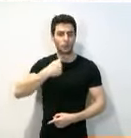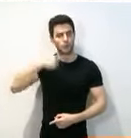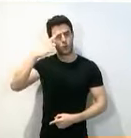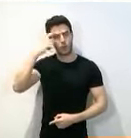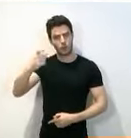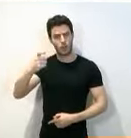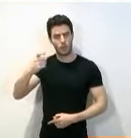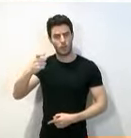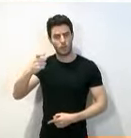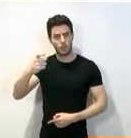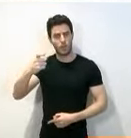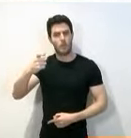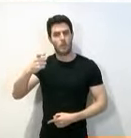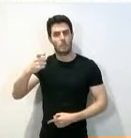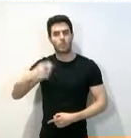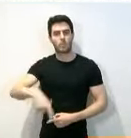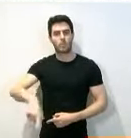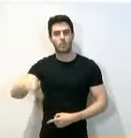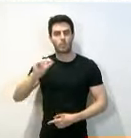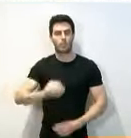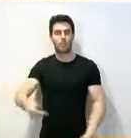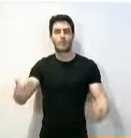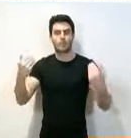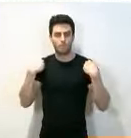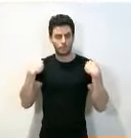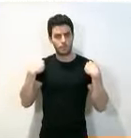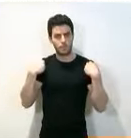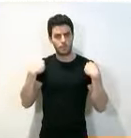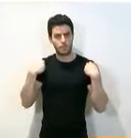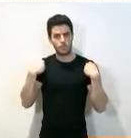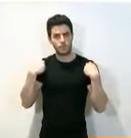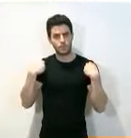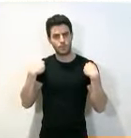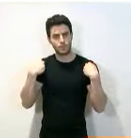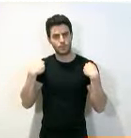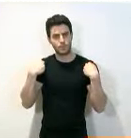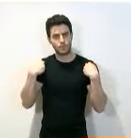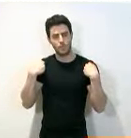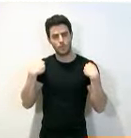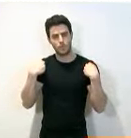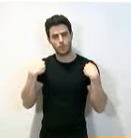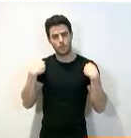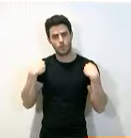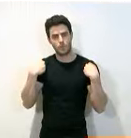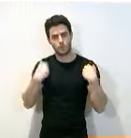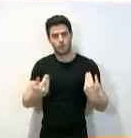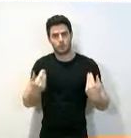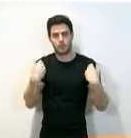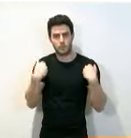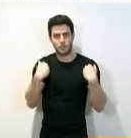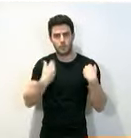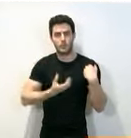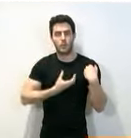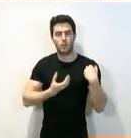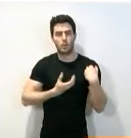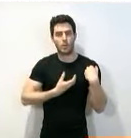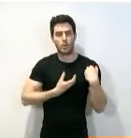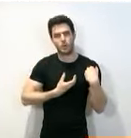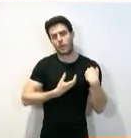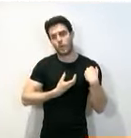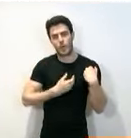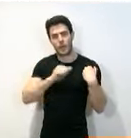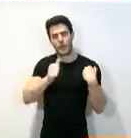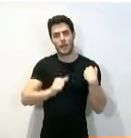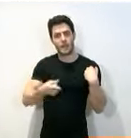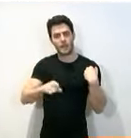acertada la decisión que por parte de una parte del Ayuntamiento de Nájera y una parte del Gobierno de